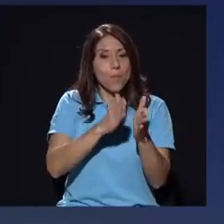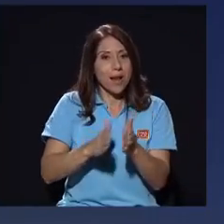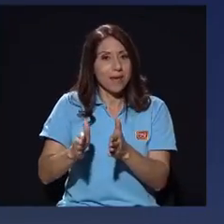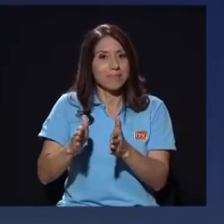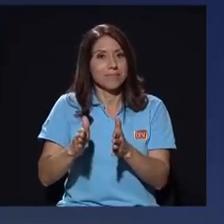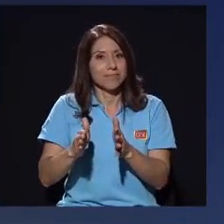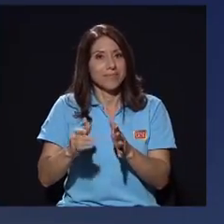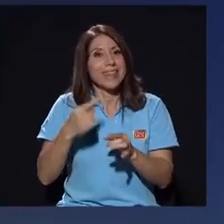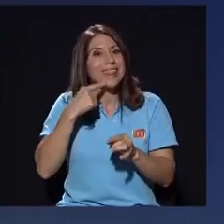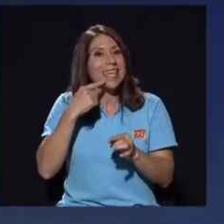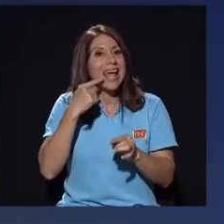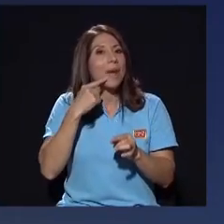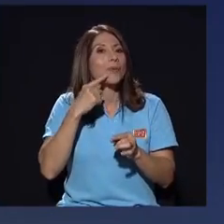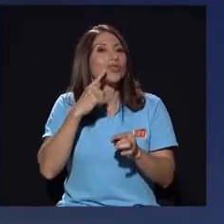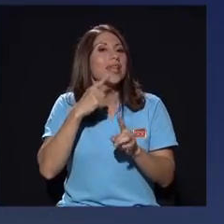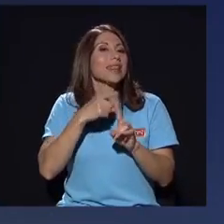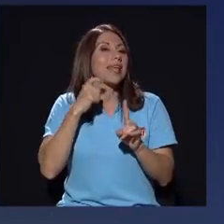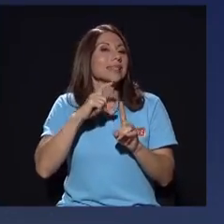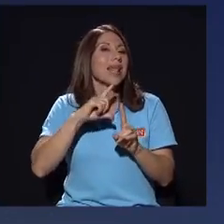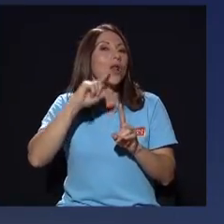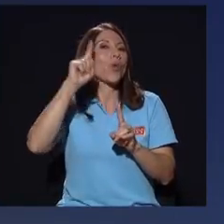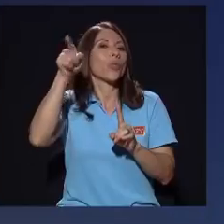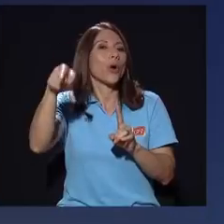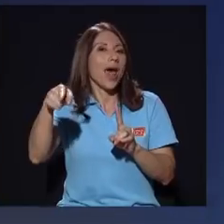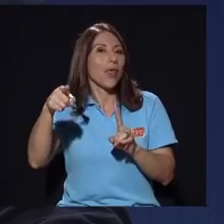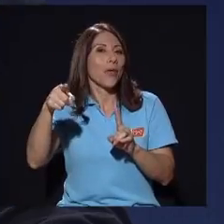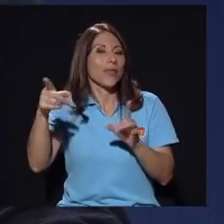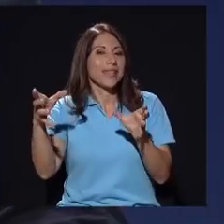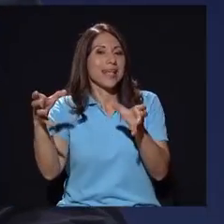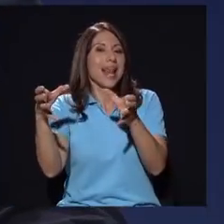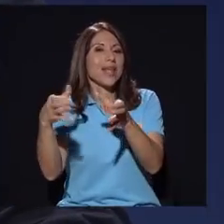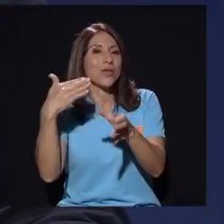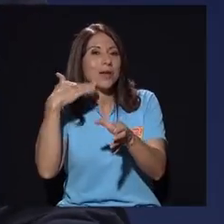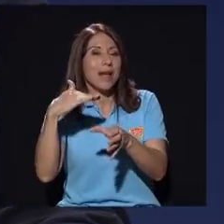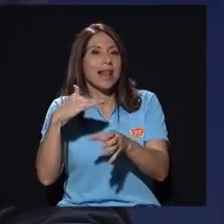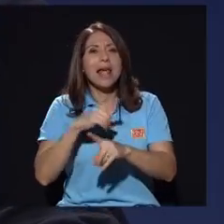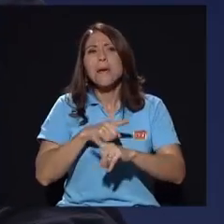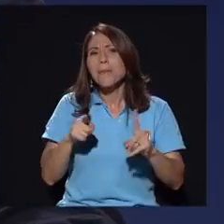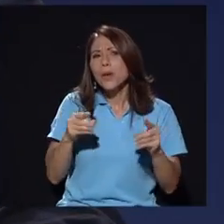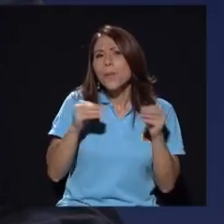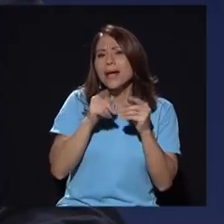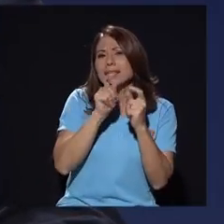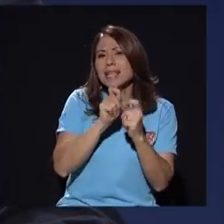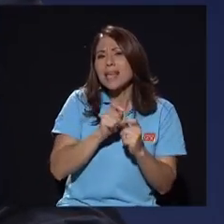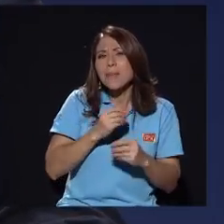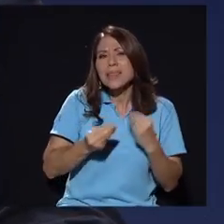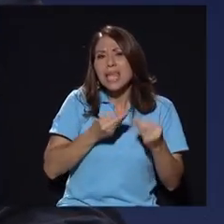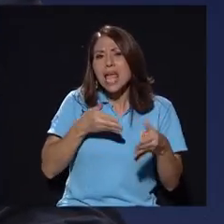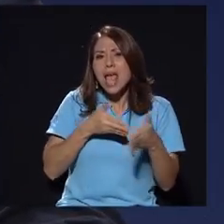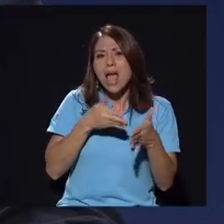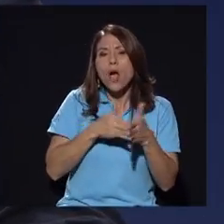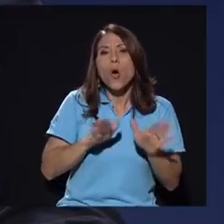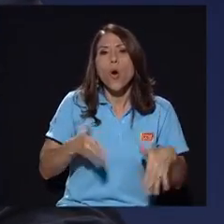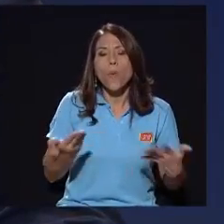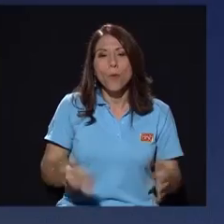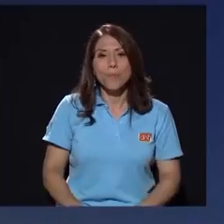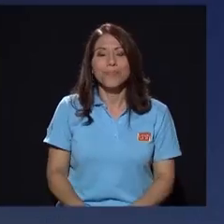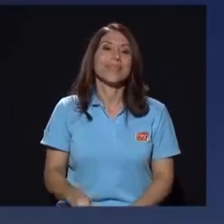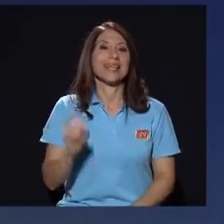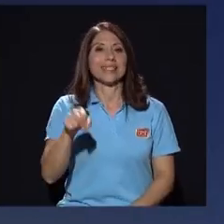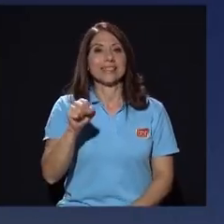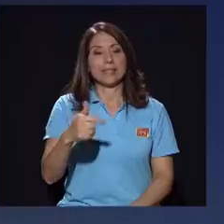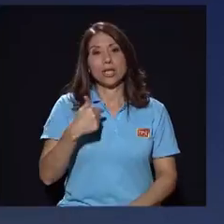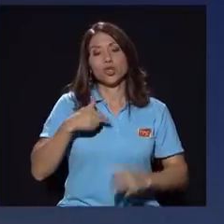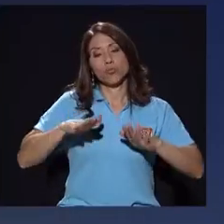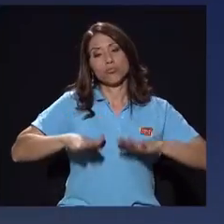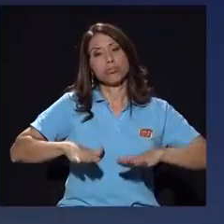lado, desde la legión del mal. Pero podemos explicarlo más detalladamente o alguna amenaza. explicar más detalladamente. Y yo